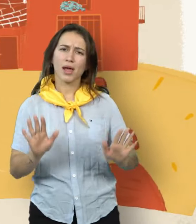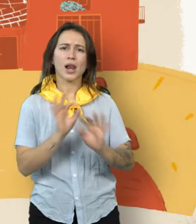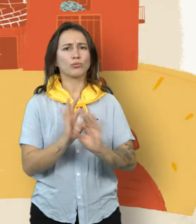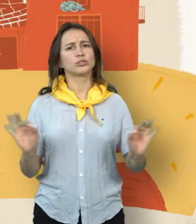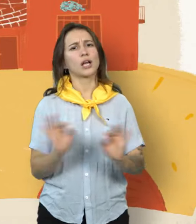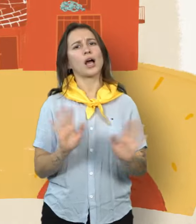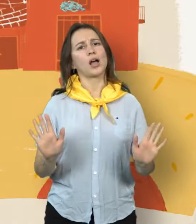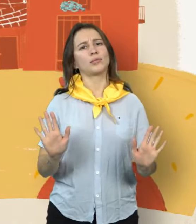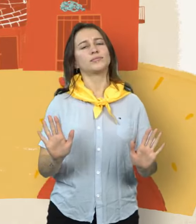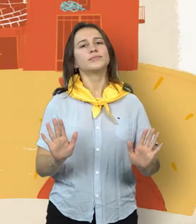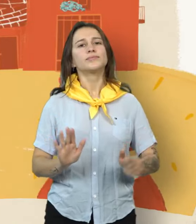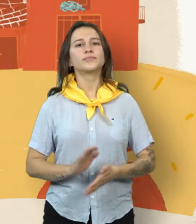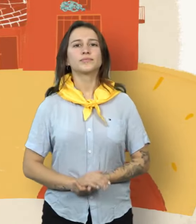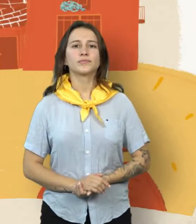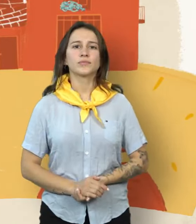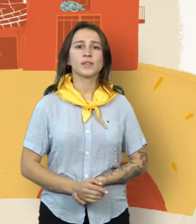¡Para la música!